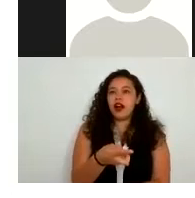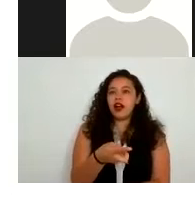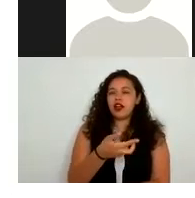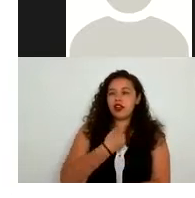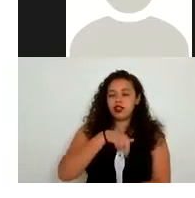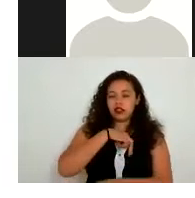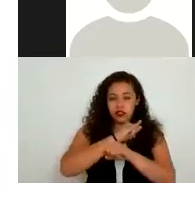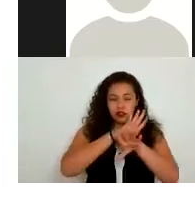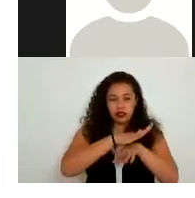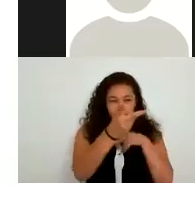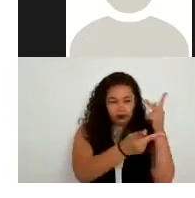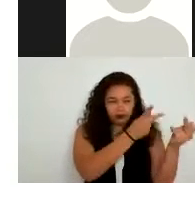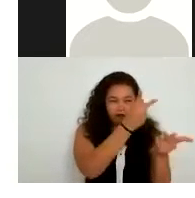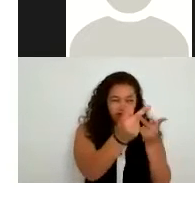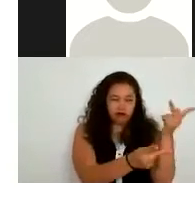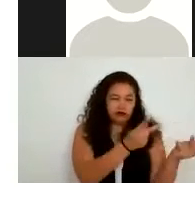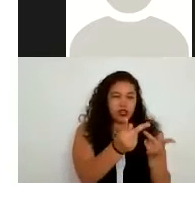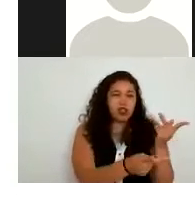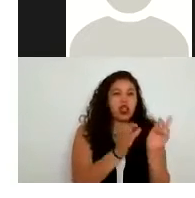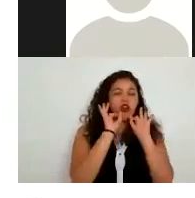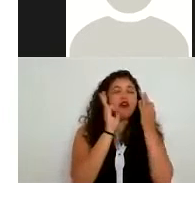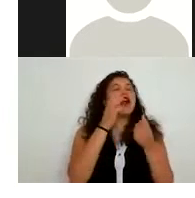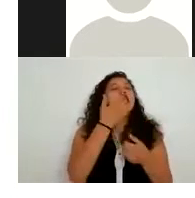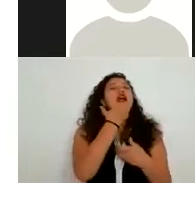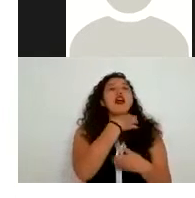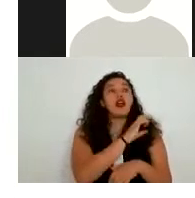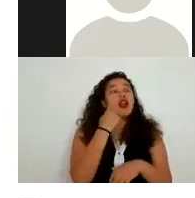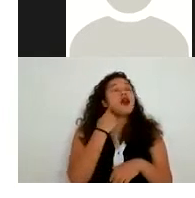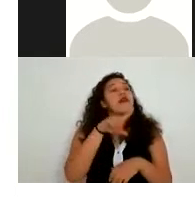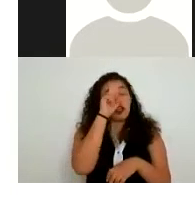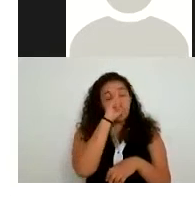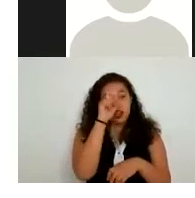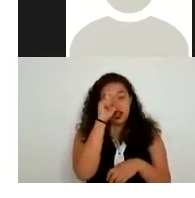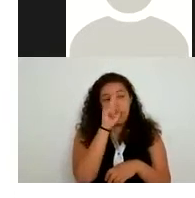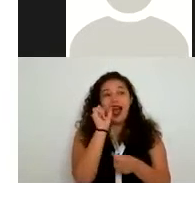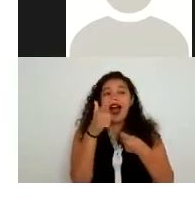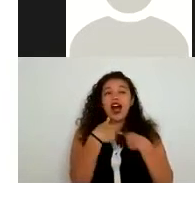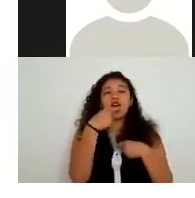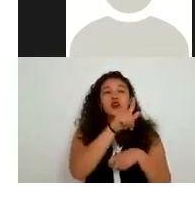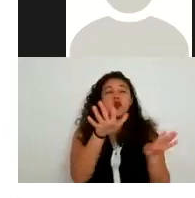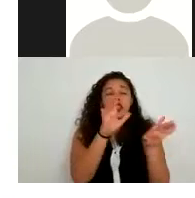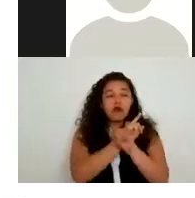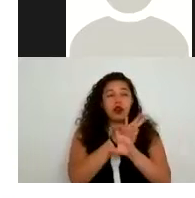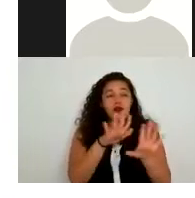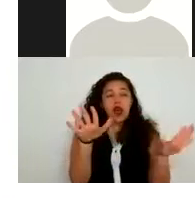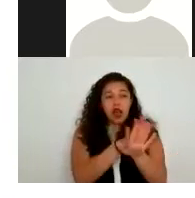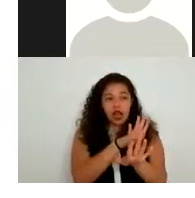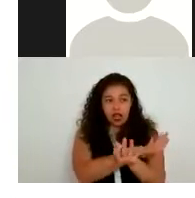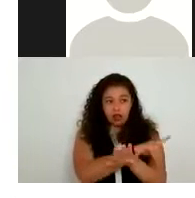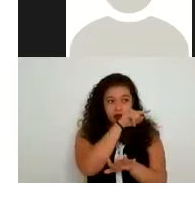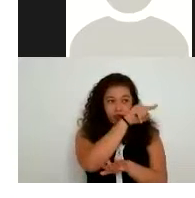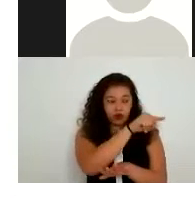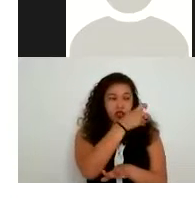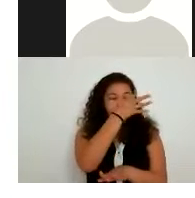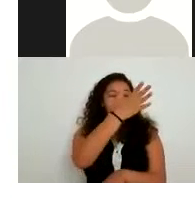a manera de comentario recomendarle sabes que nada más cuando haya alguna actualización de tus datos házmelo saber por favor para que yo